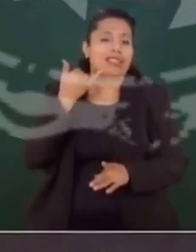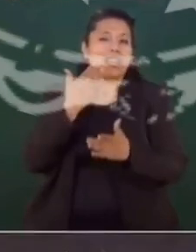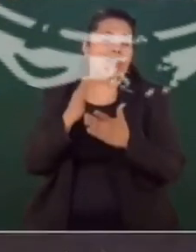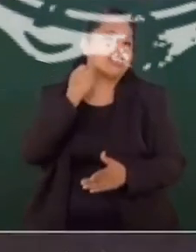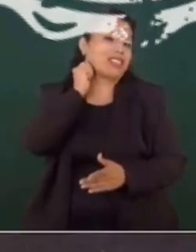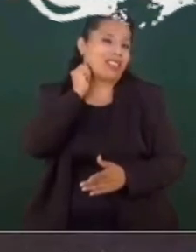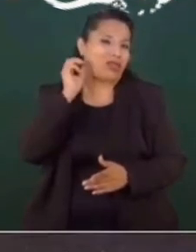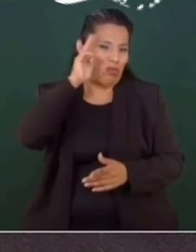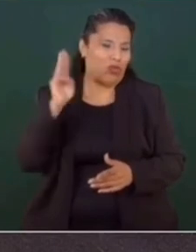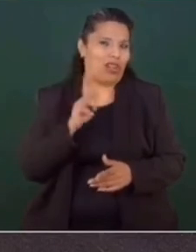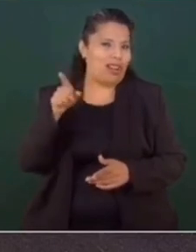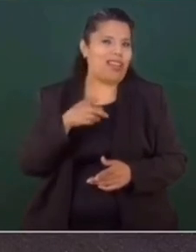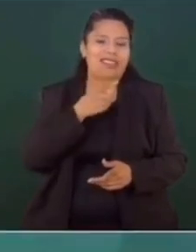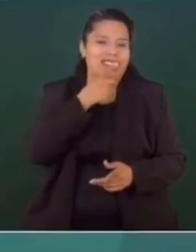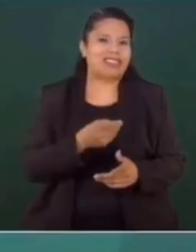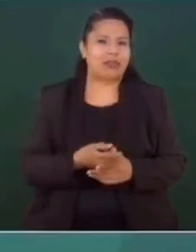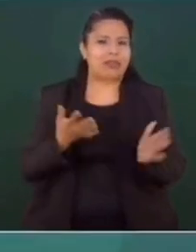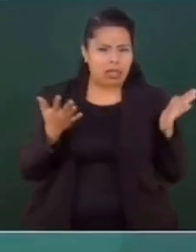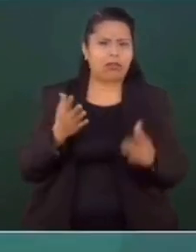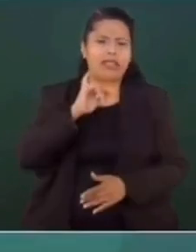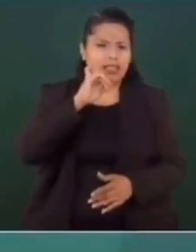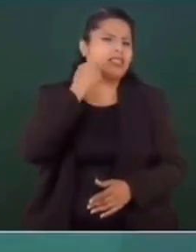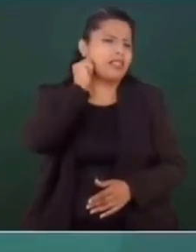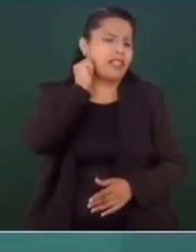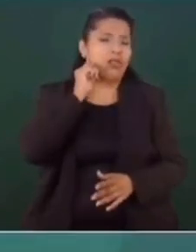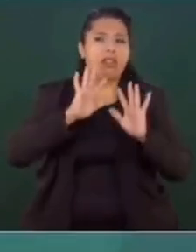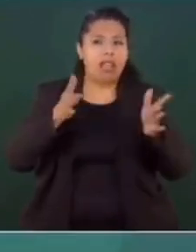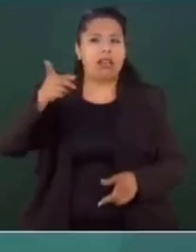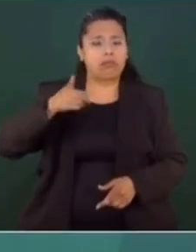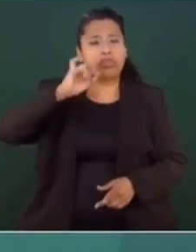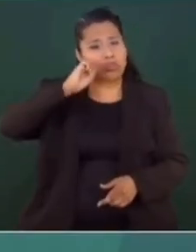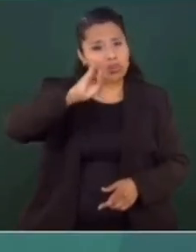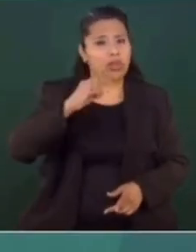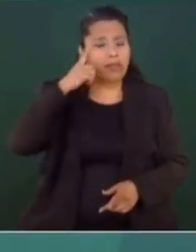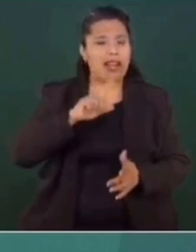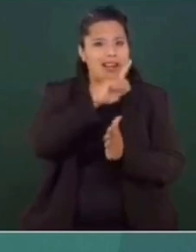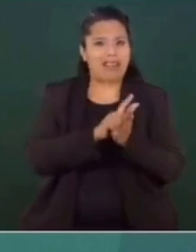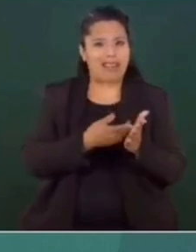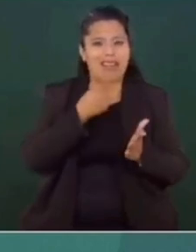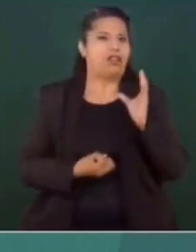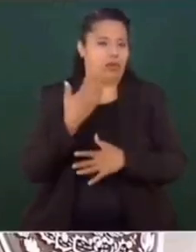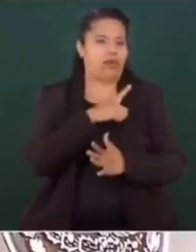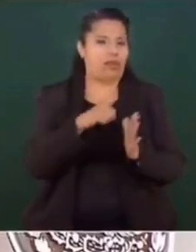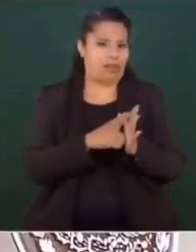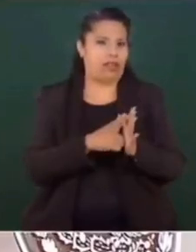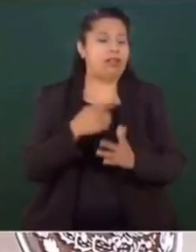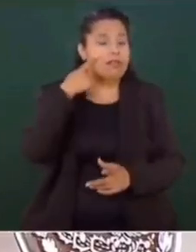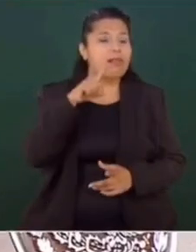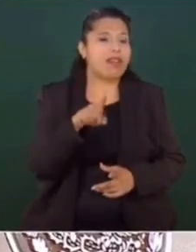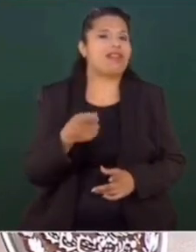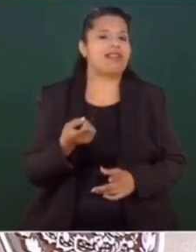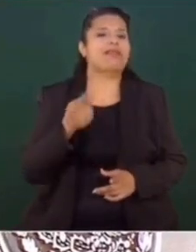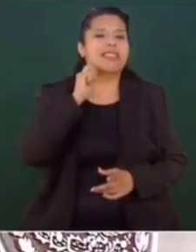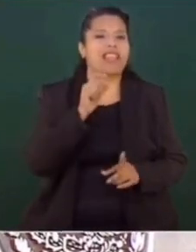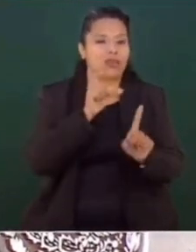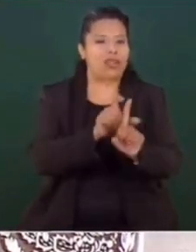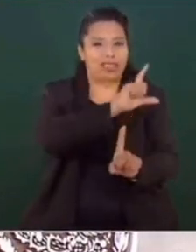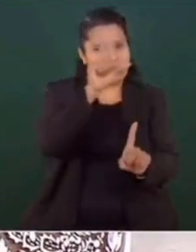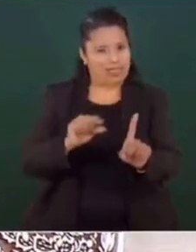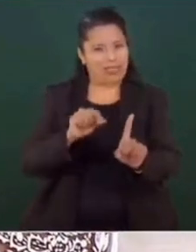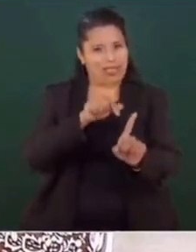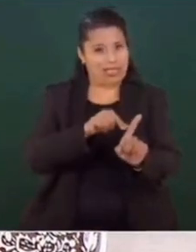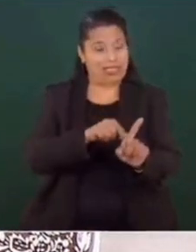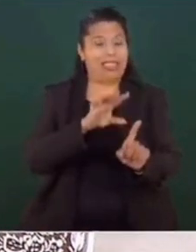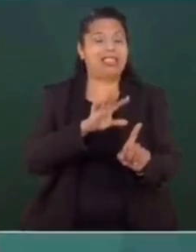Bueno, yo agradecerle mucho a los senadores por aprobar esta ley. Eso es lo más importante. Para que la Guardia Nacional